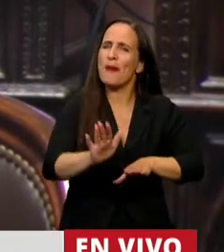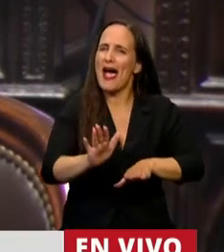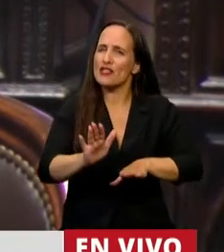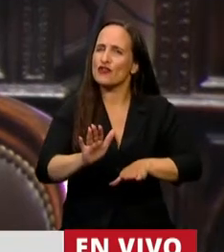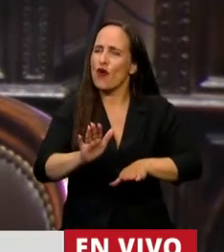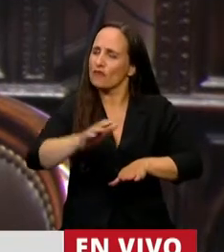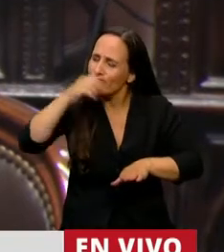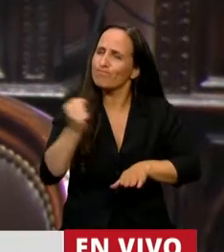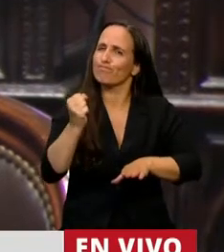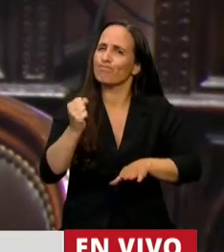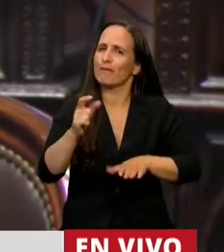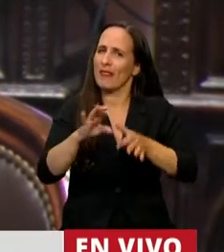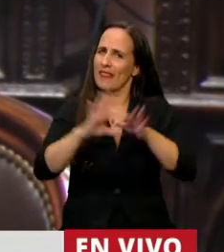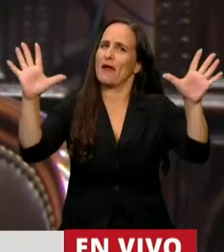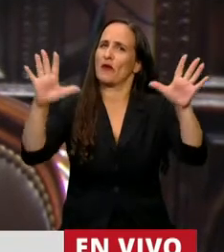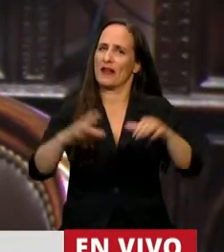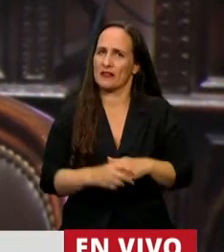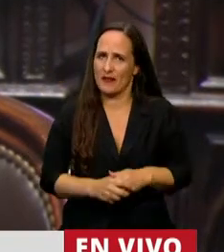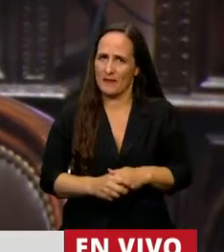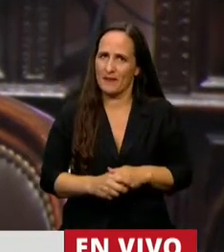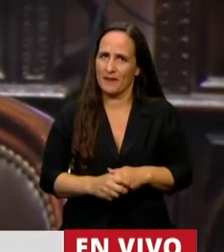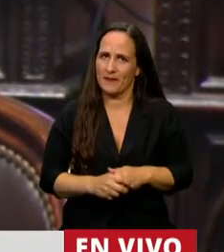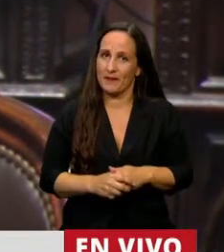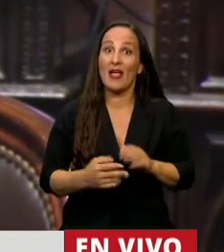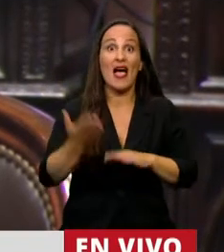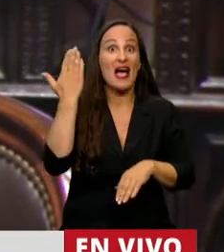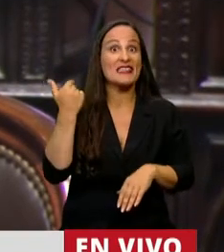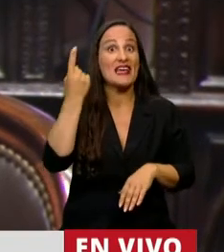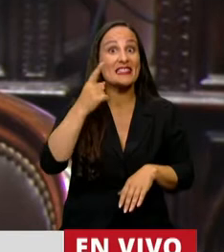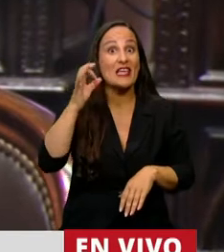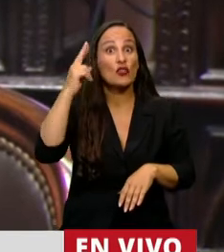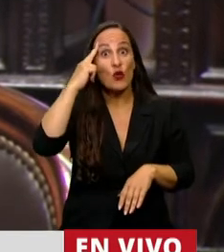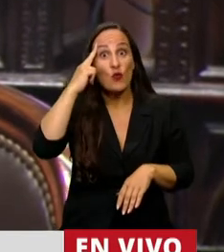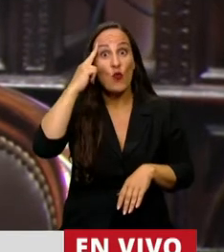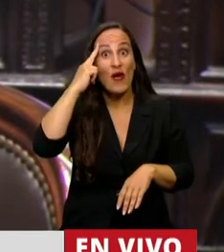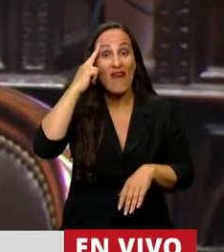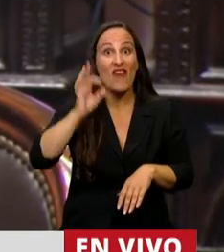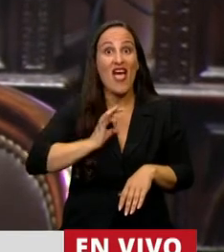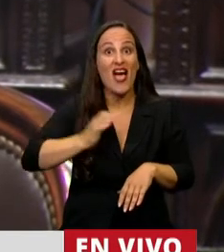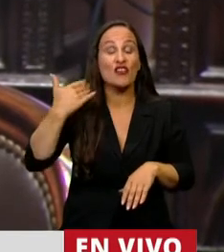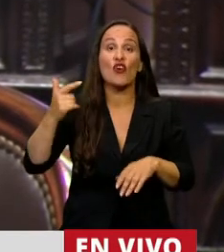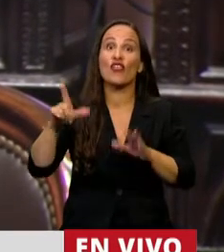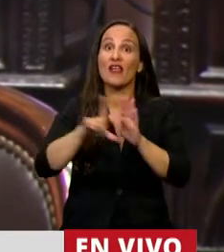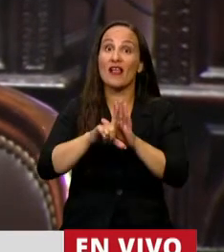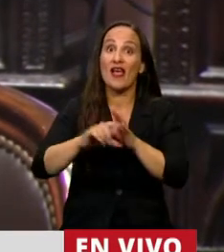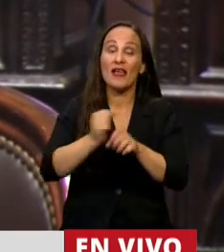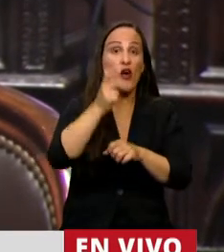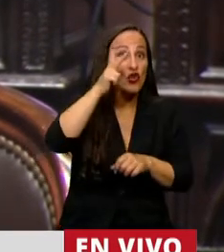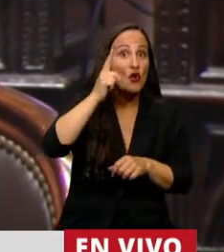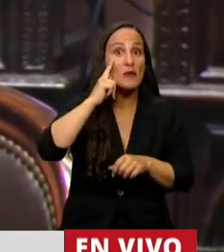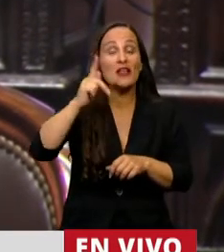nuestro sistema democrático. Ayer se cumplió 109 años desde la sanción de la ley 8